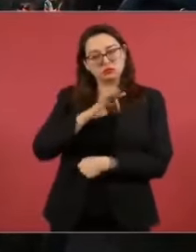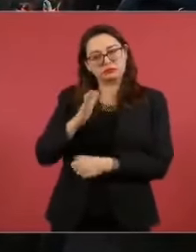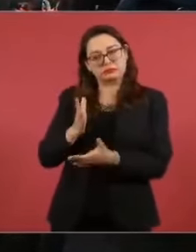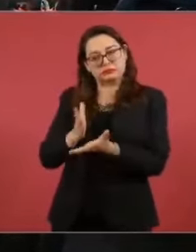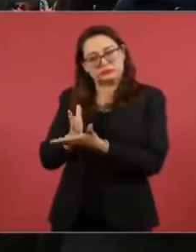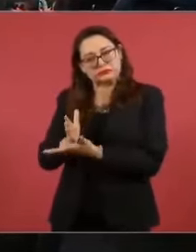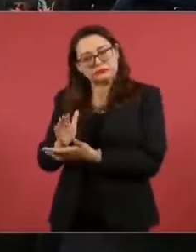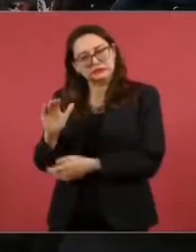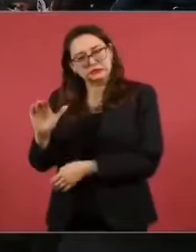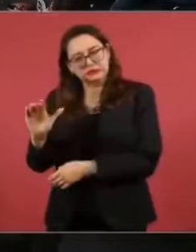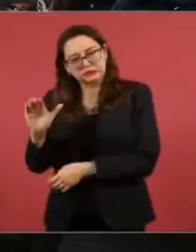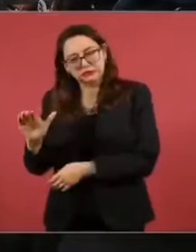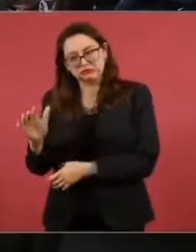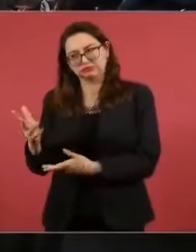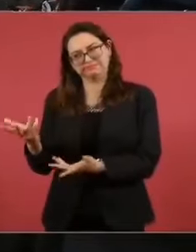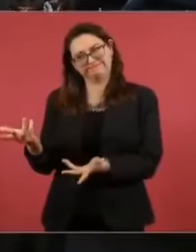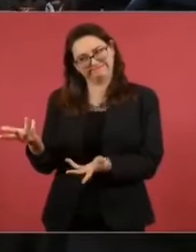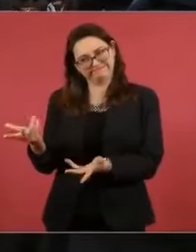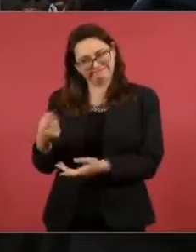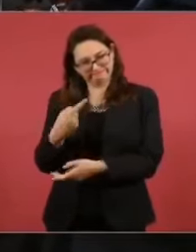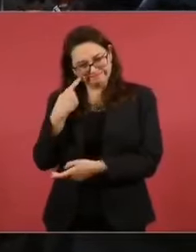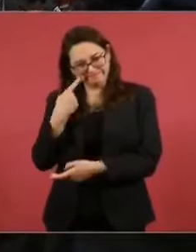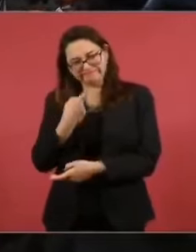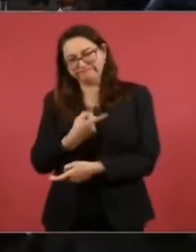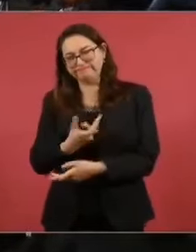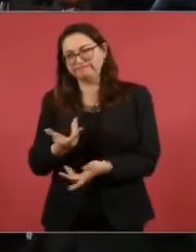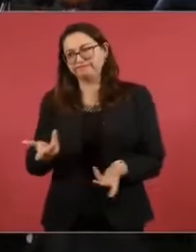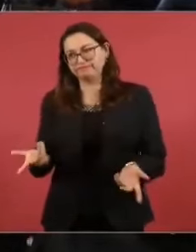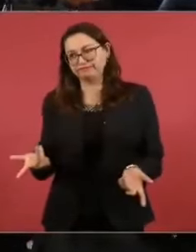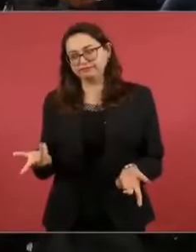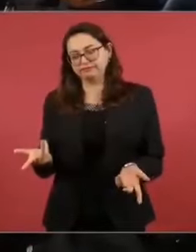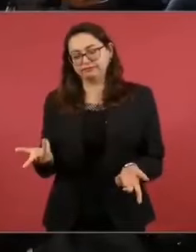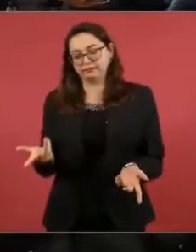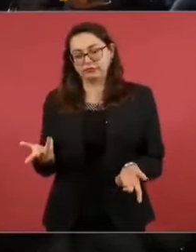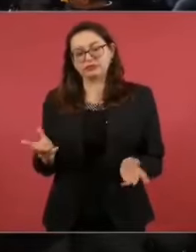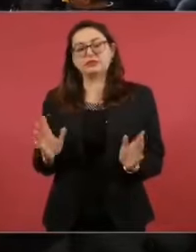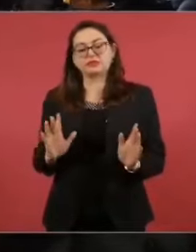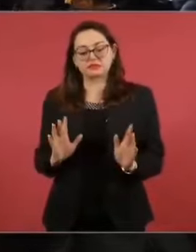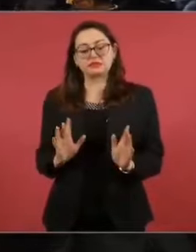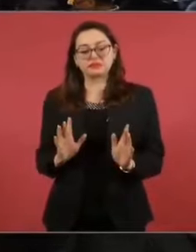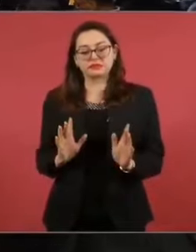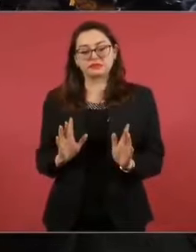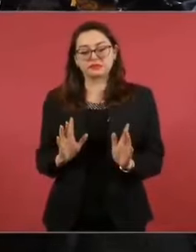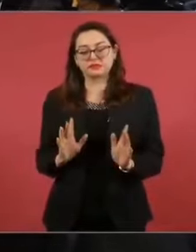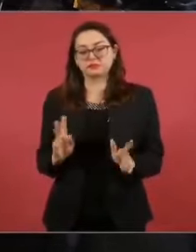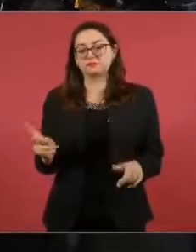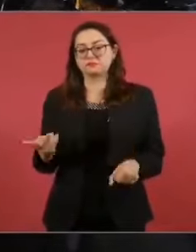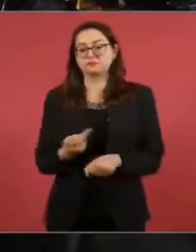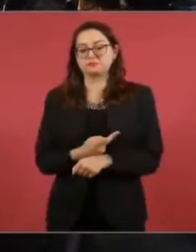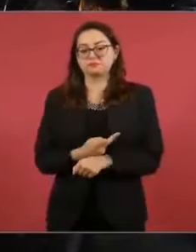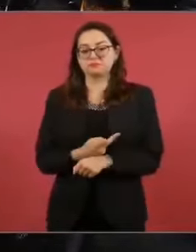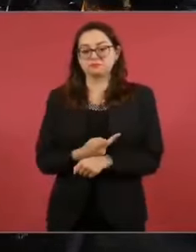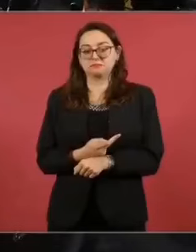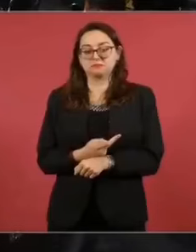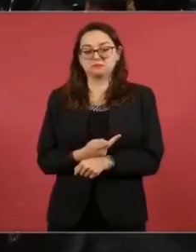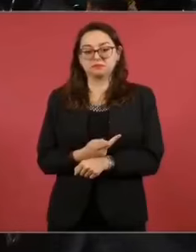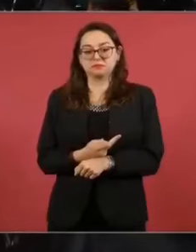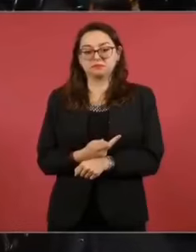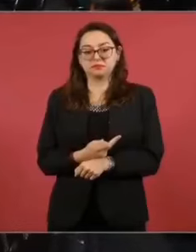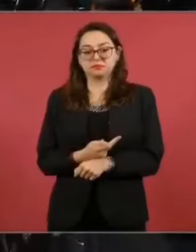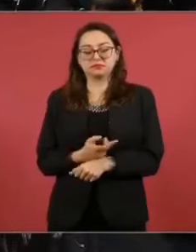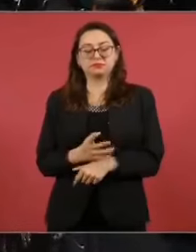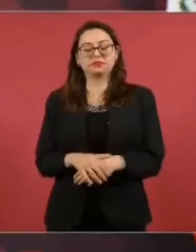sólo es la libertad, aun cuando se trate de libertad